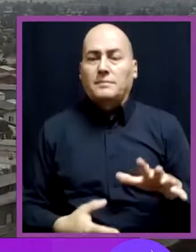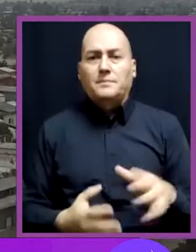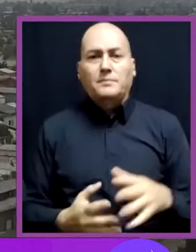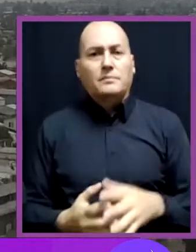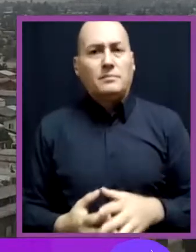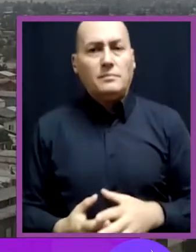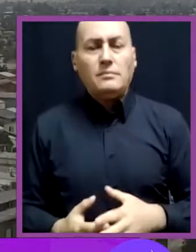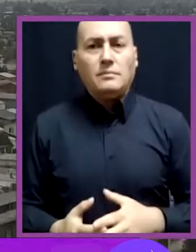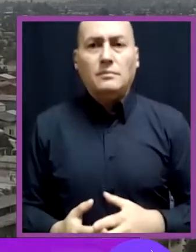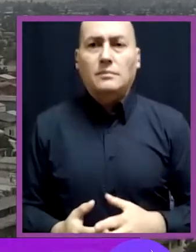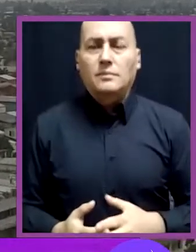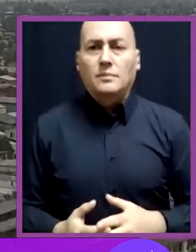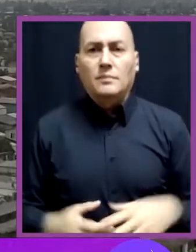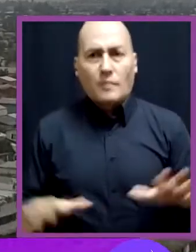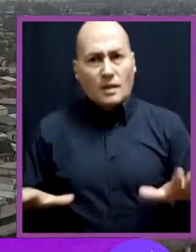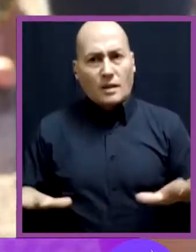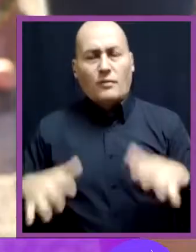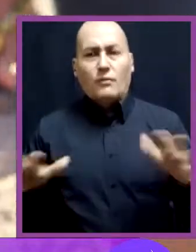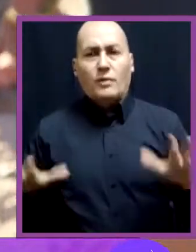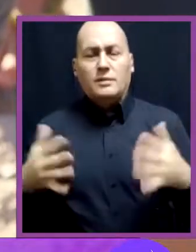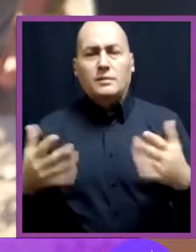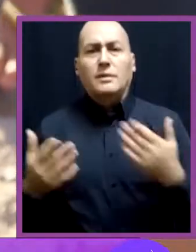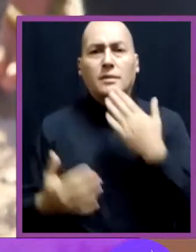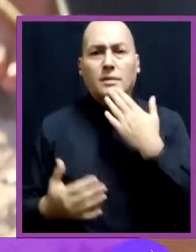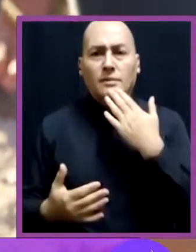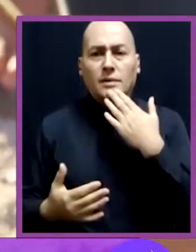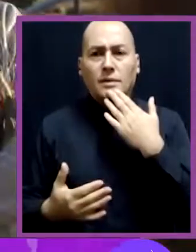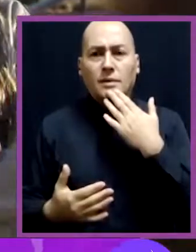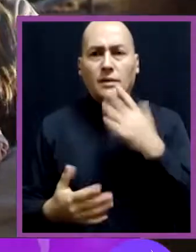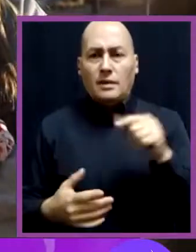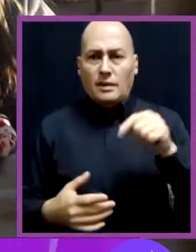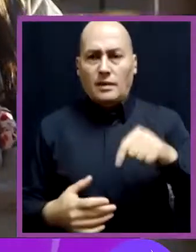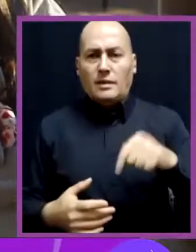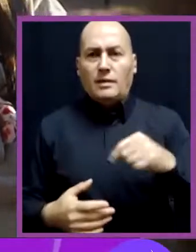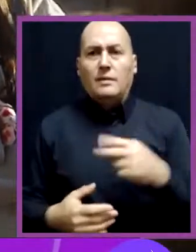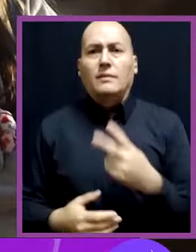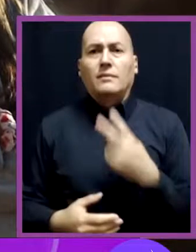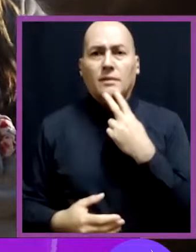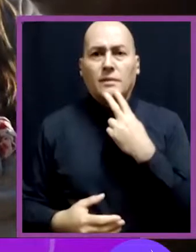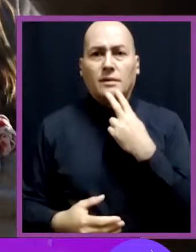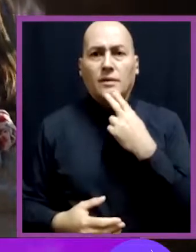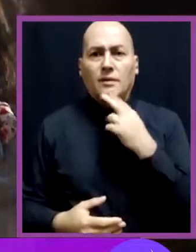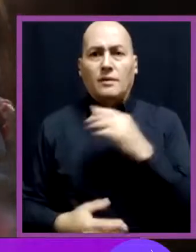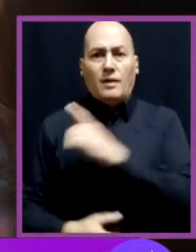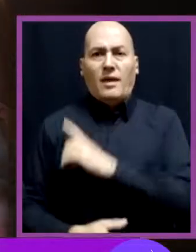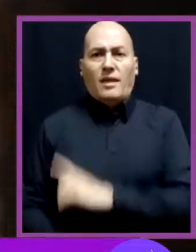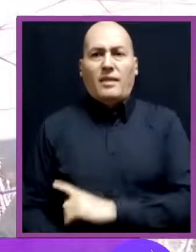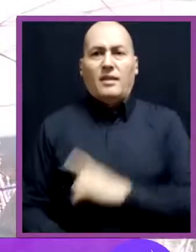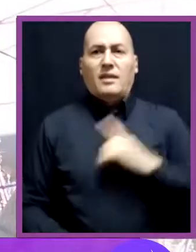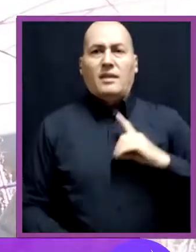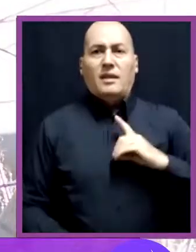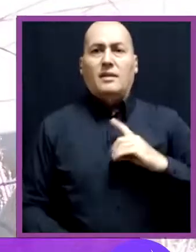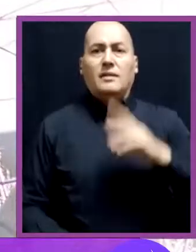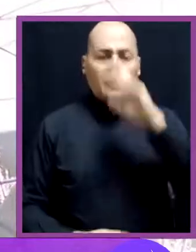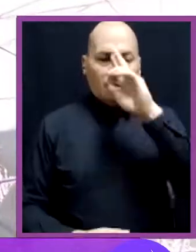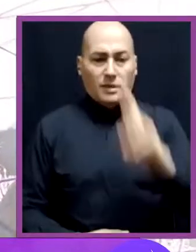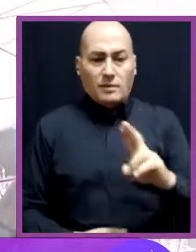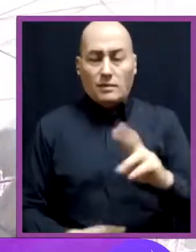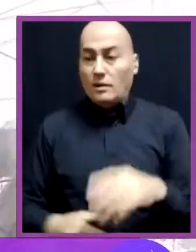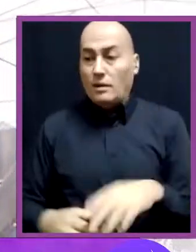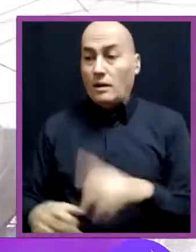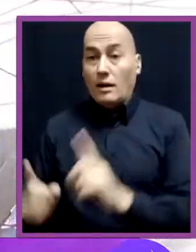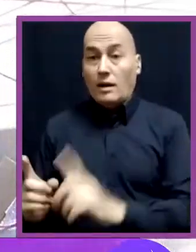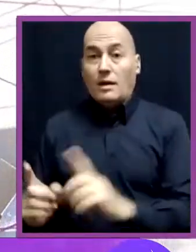es su gente. Personas de esfuerzo, de buenos sentimientos, que merecen vivir en dignidad y con despete. Cada proyecto e